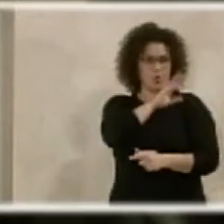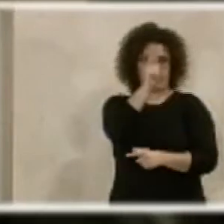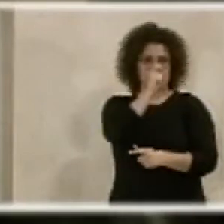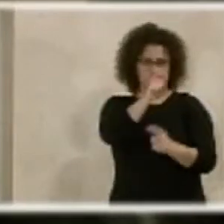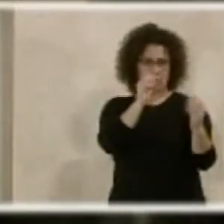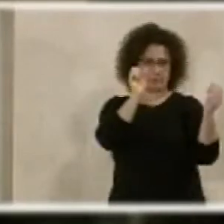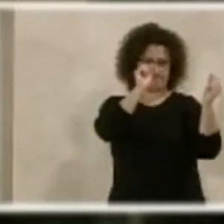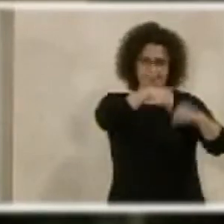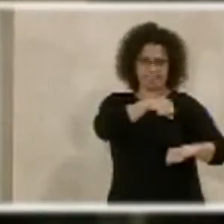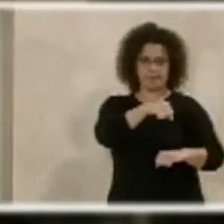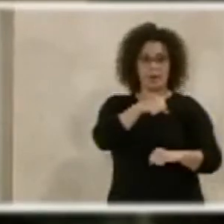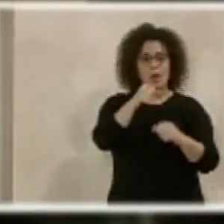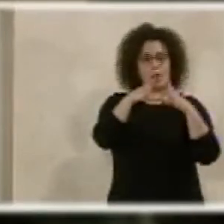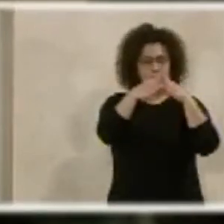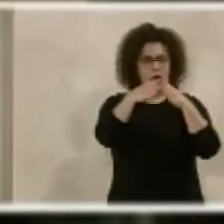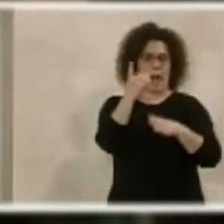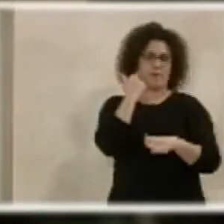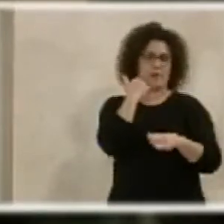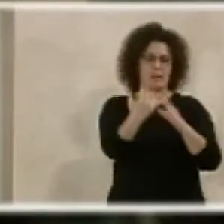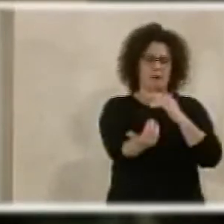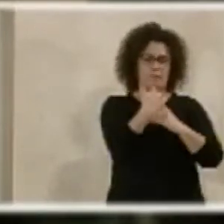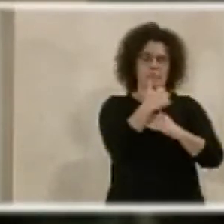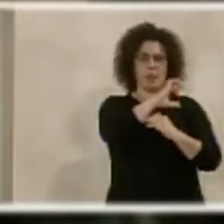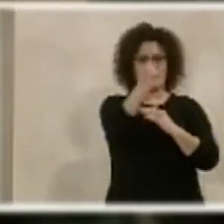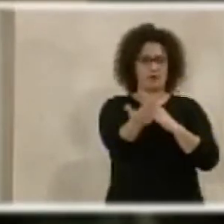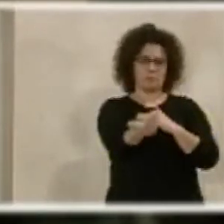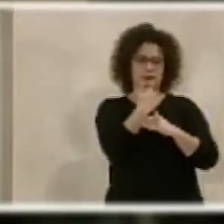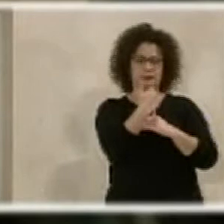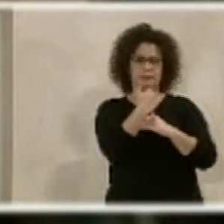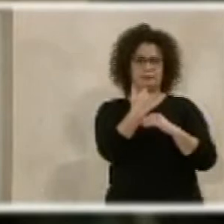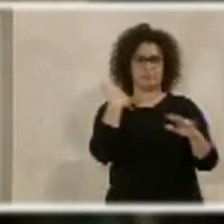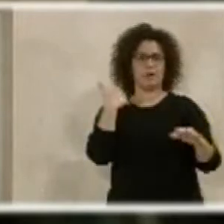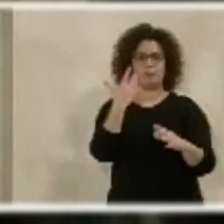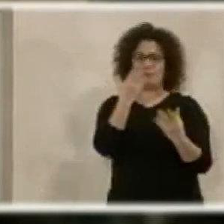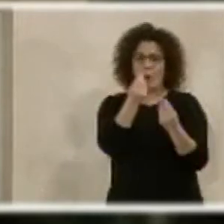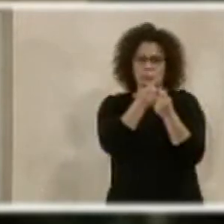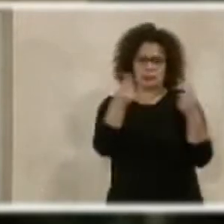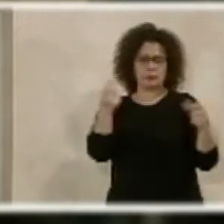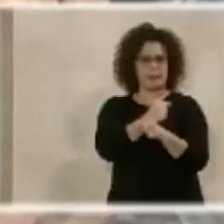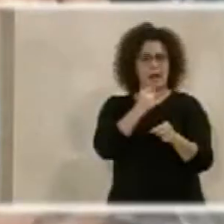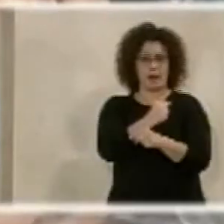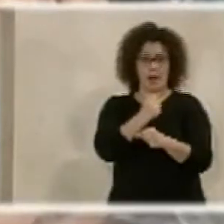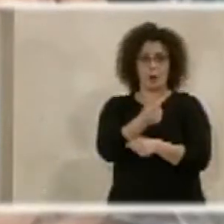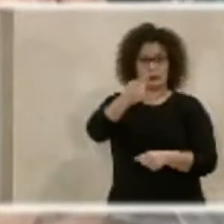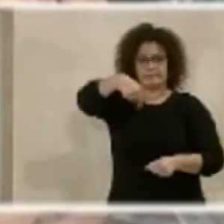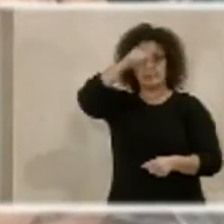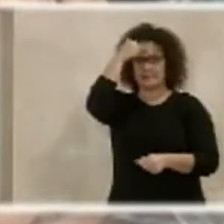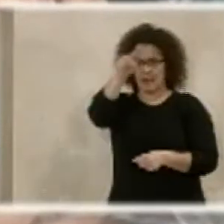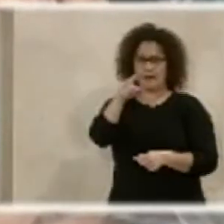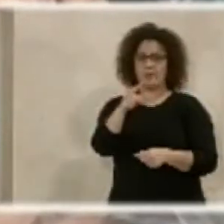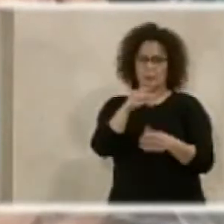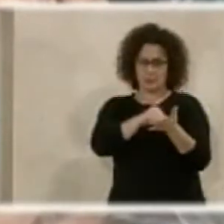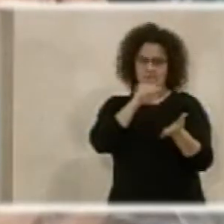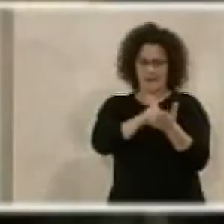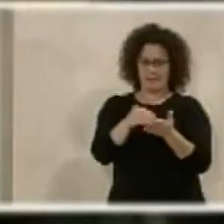Almería somos puerta de entrada a Europa y es necesario. Estos señores, aquí en Almería, saben, en los dos cuerpos, que lo están pasando muchas